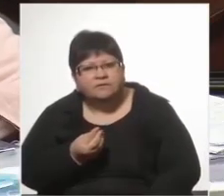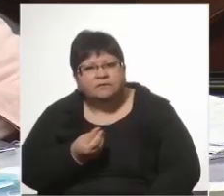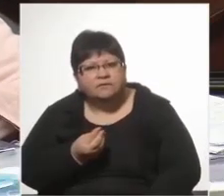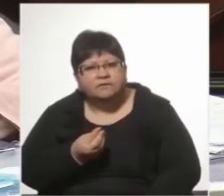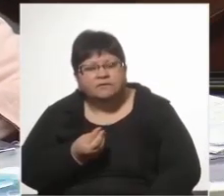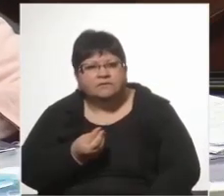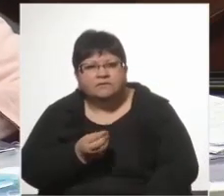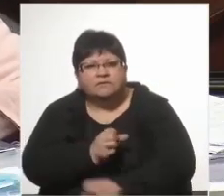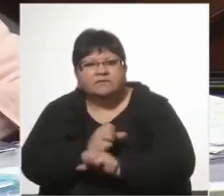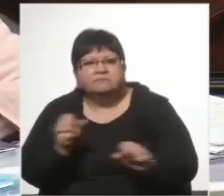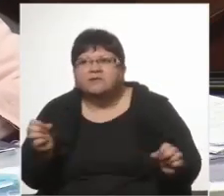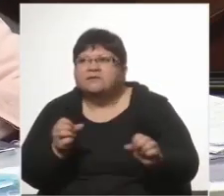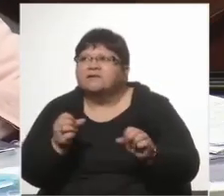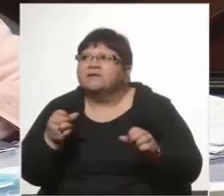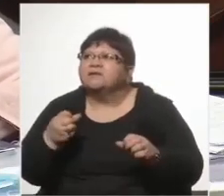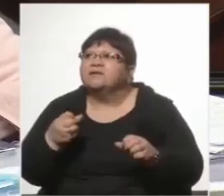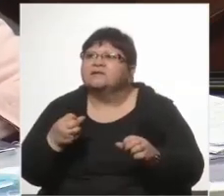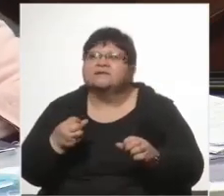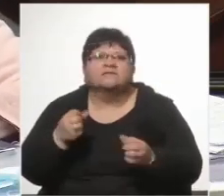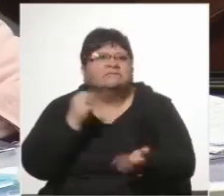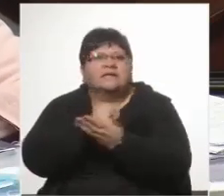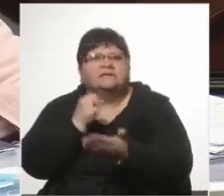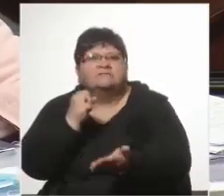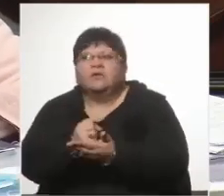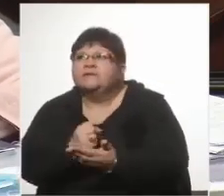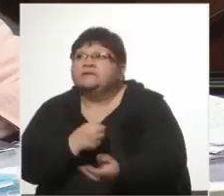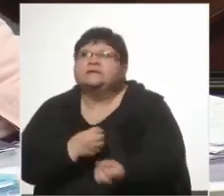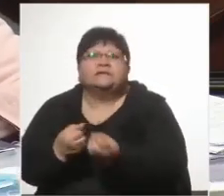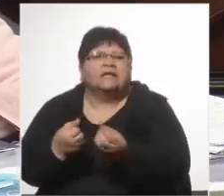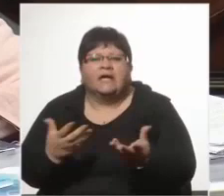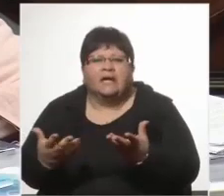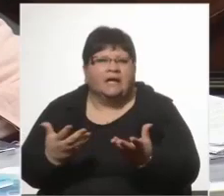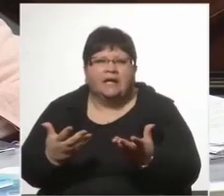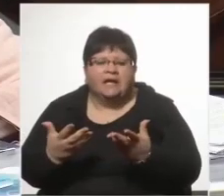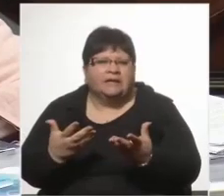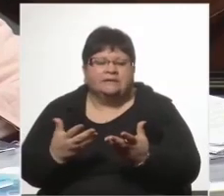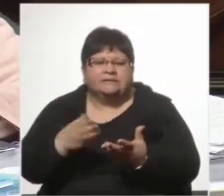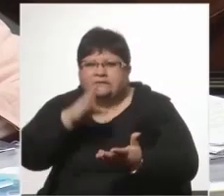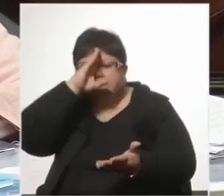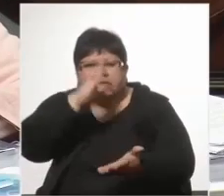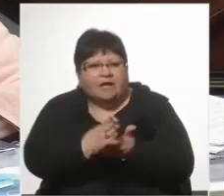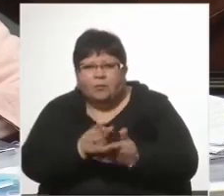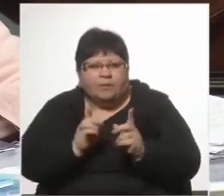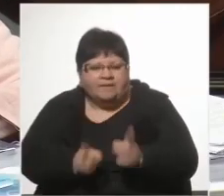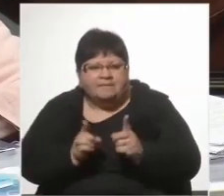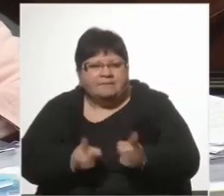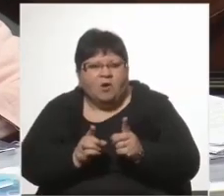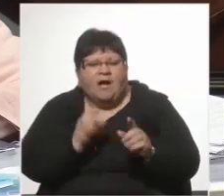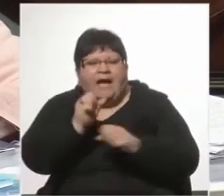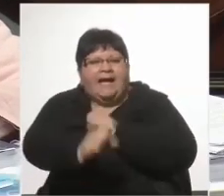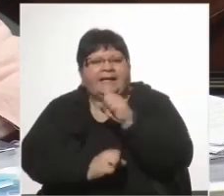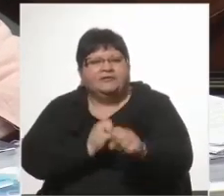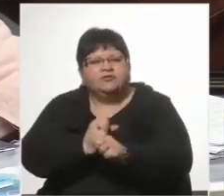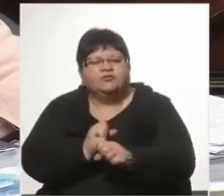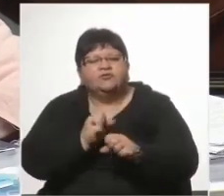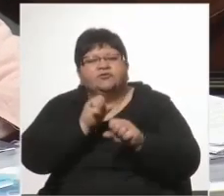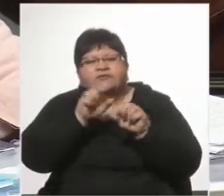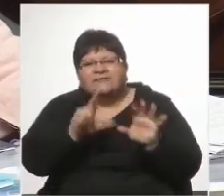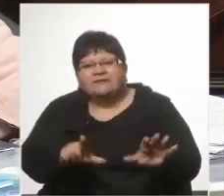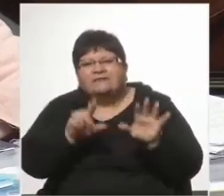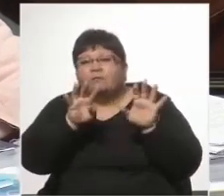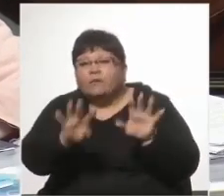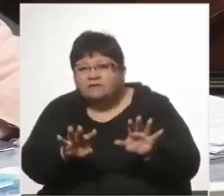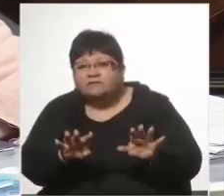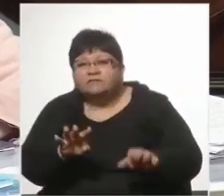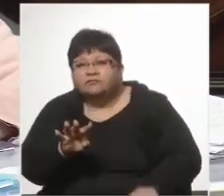No podía ni siquiera exponerme a sacar un pasaporte. Estábamos en plena dictadura, año 74, rarísimo,